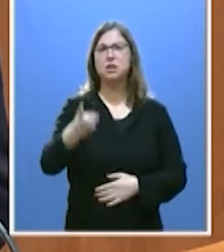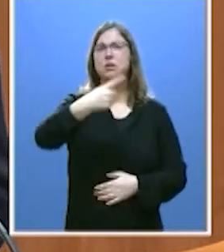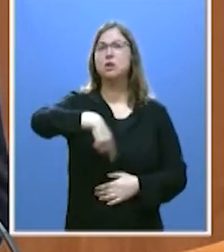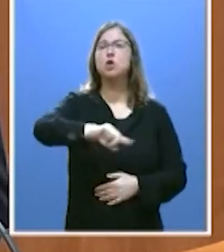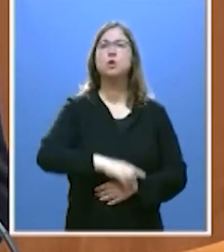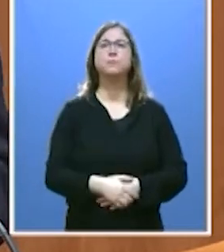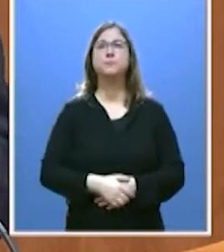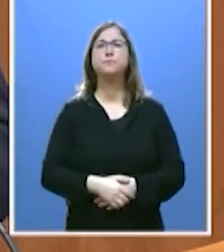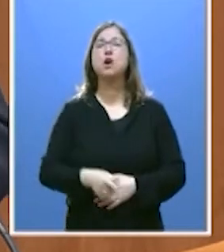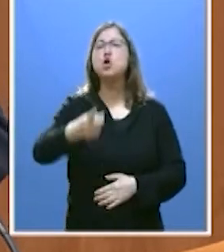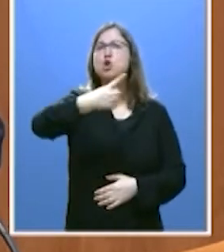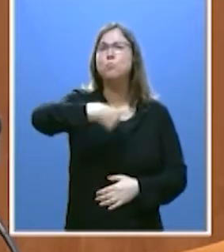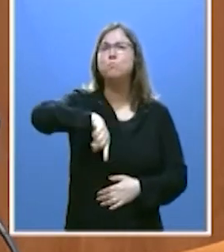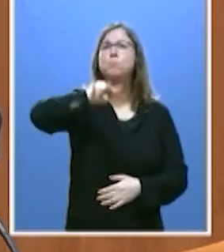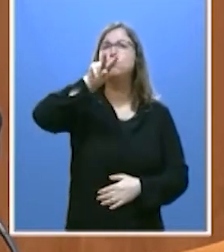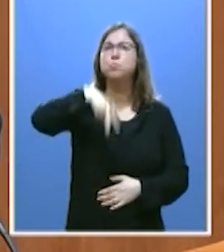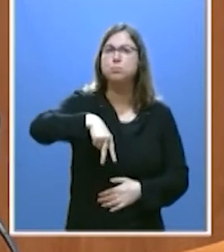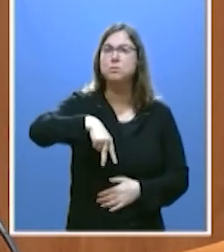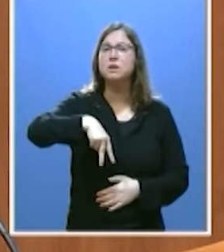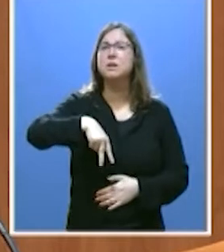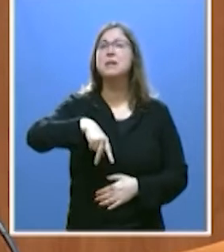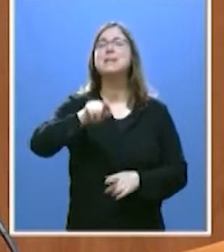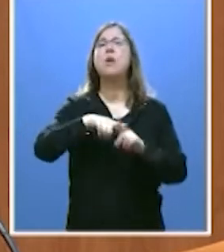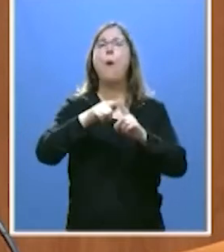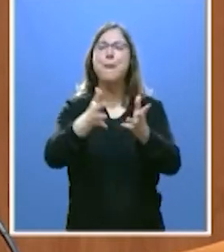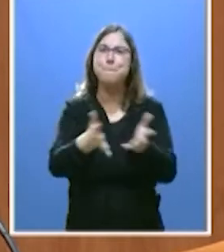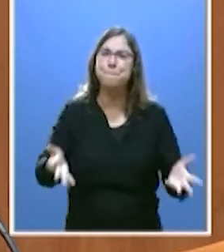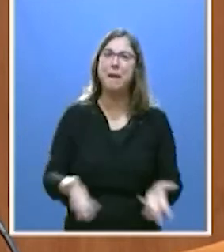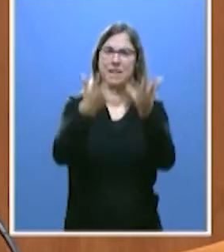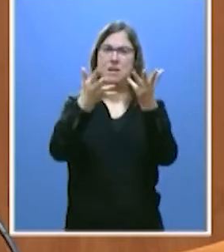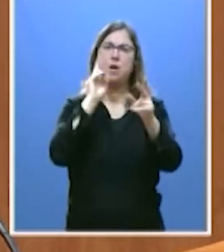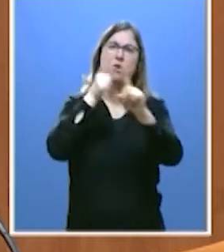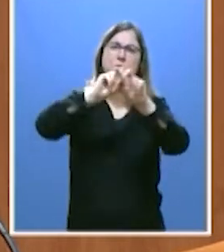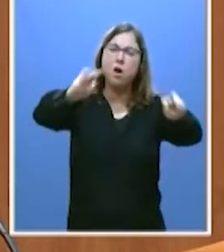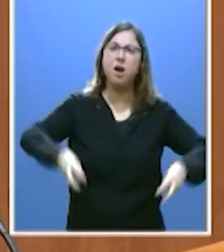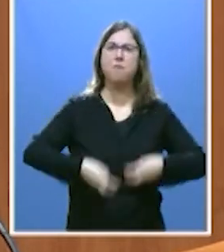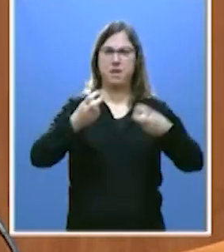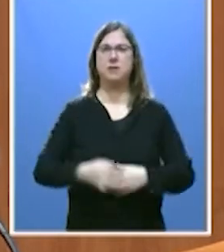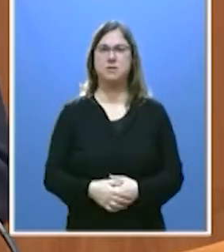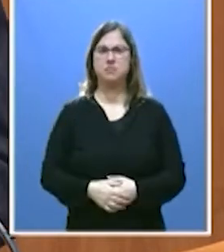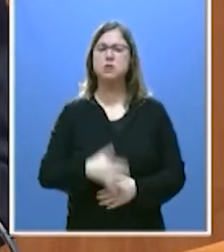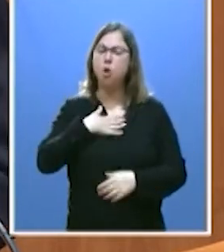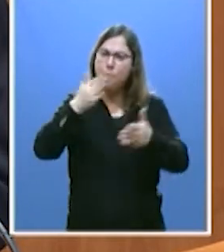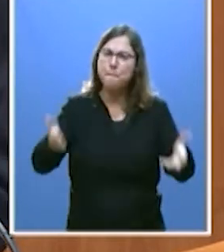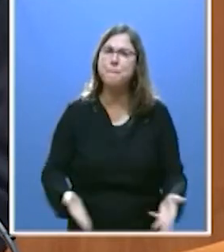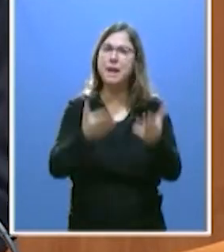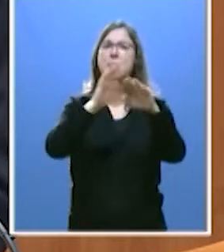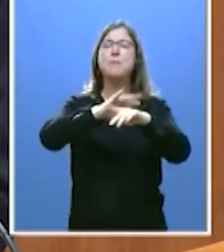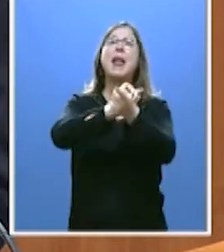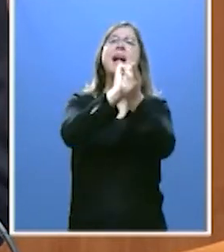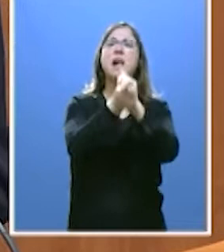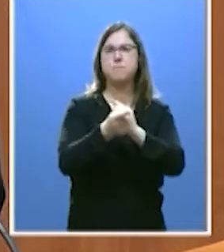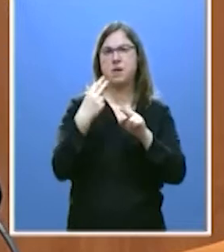una bisagra. Somos una palanca para cambiar las cosas. Sí, señor Cepa, una palanca para cambiar las cosas.